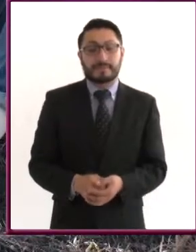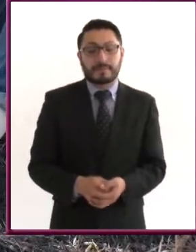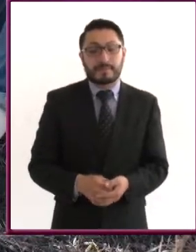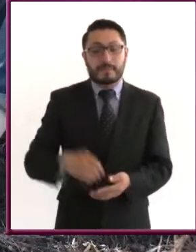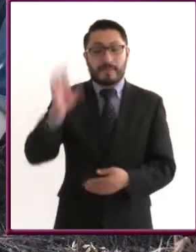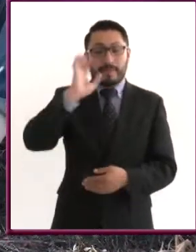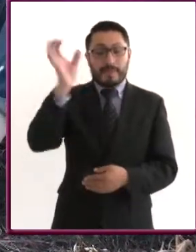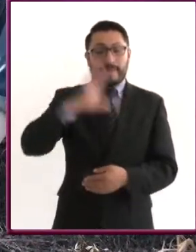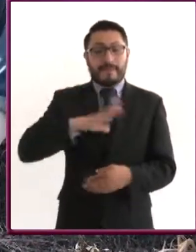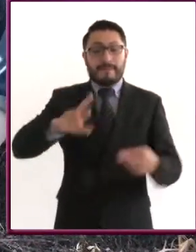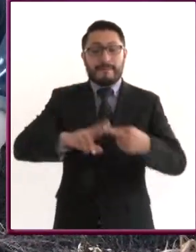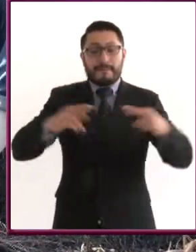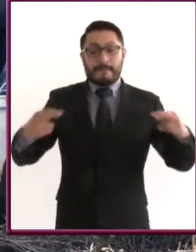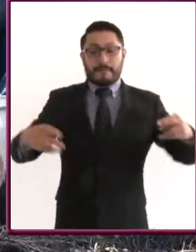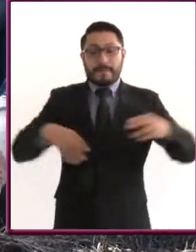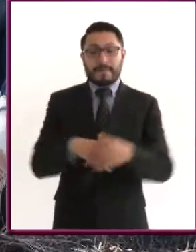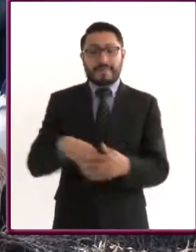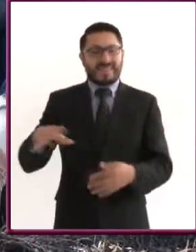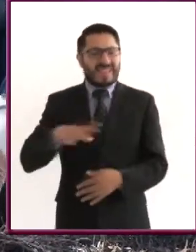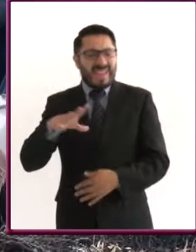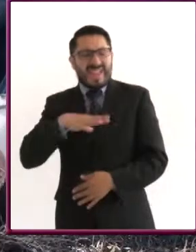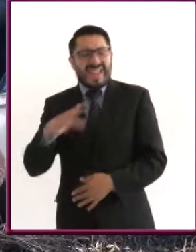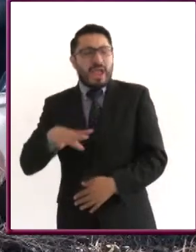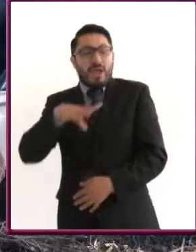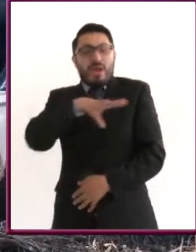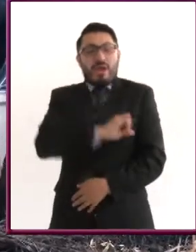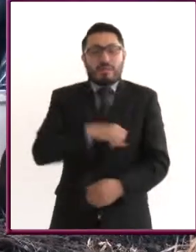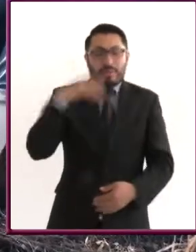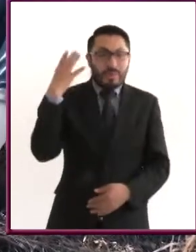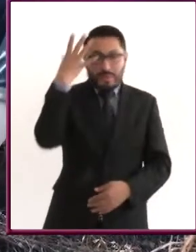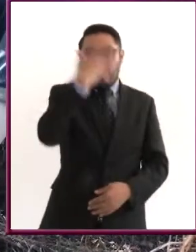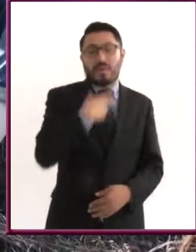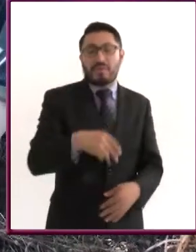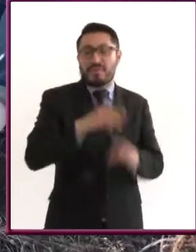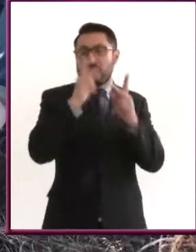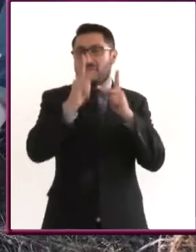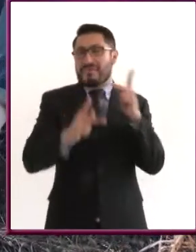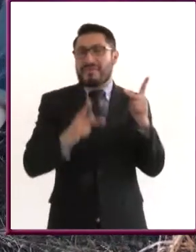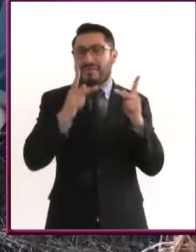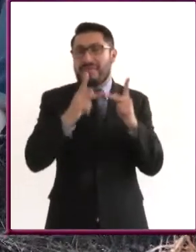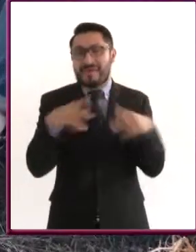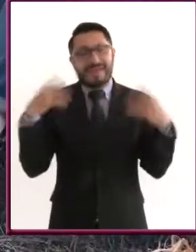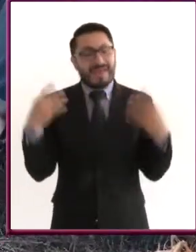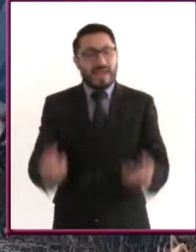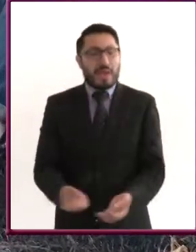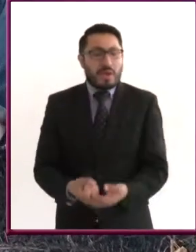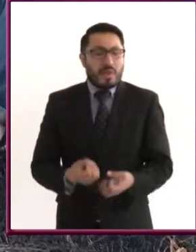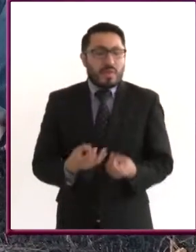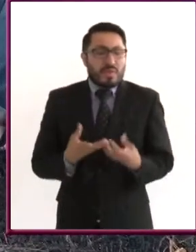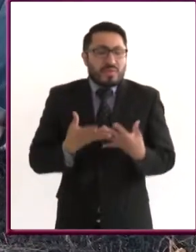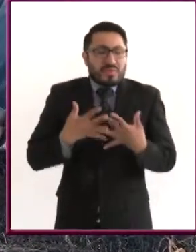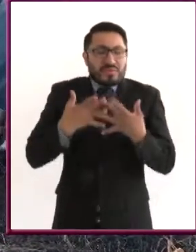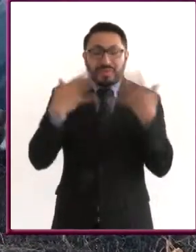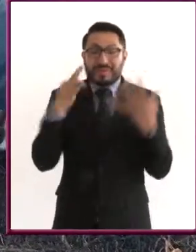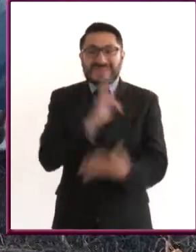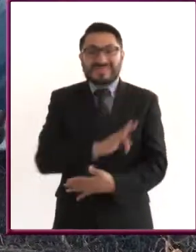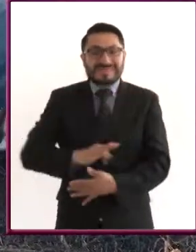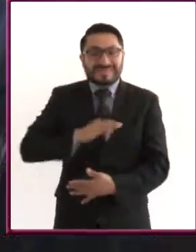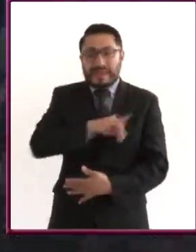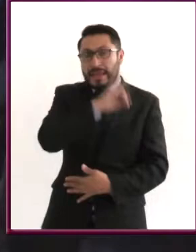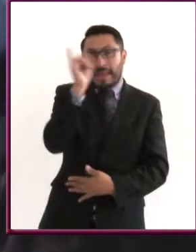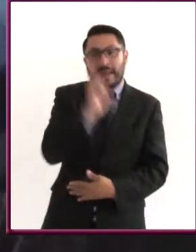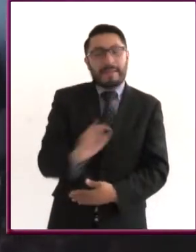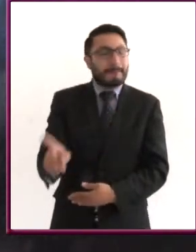Cuando tenemos una relación, nos encantaría que fuera hermosa, excelente, que nos llenara de felicidad y que con ella nunca nos